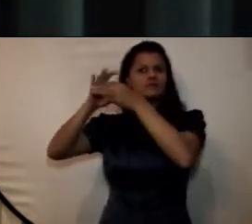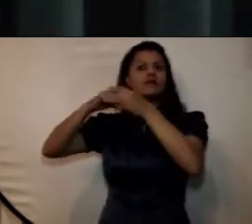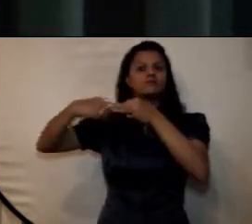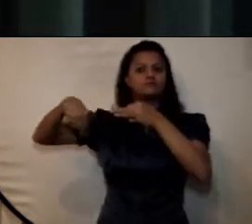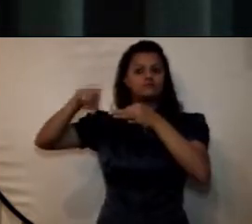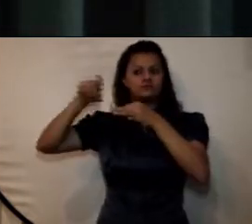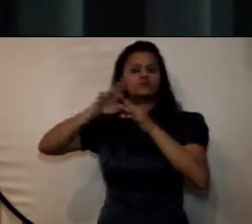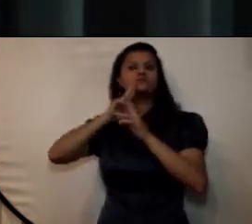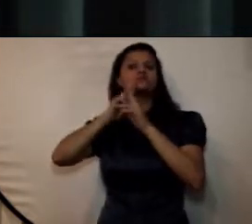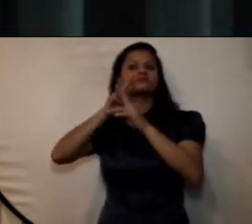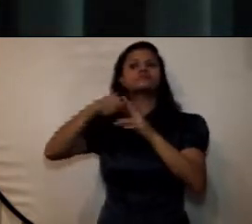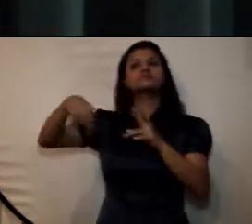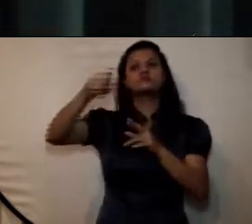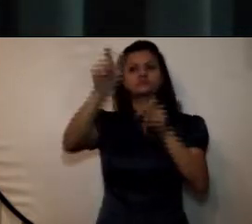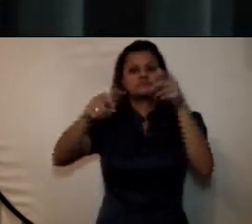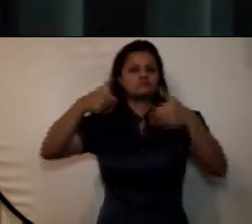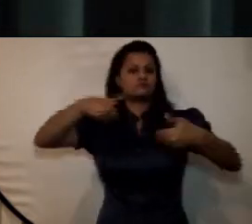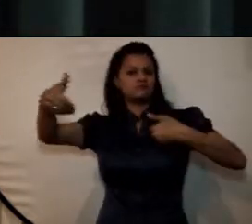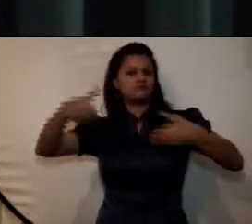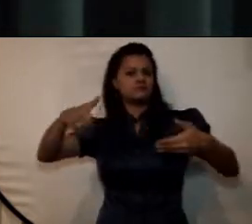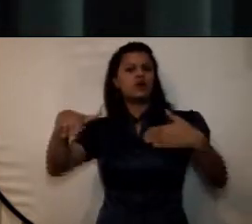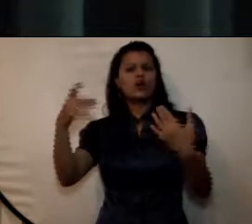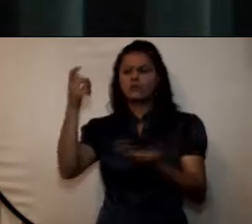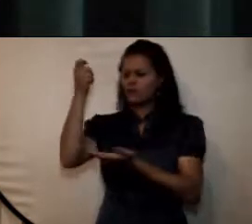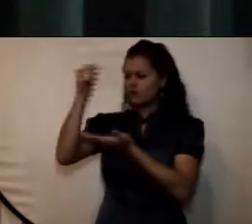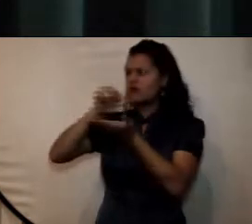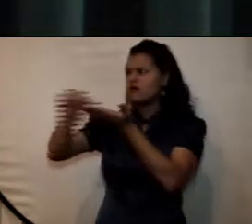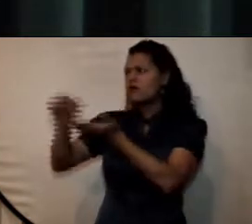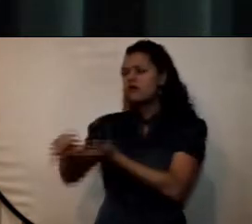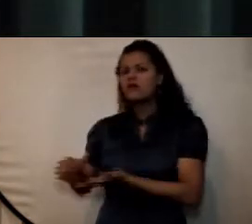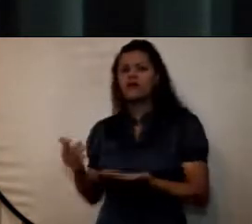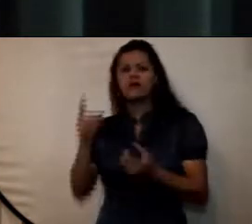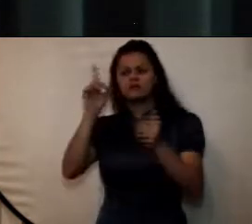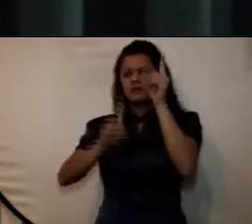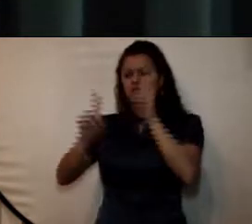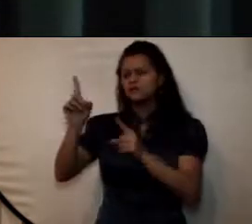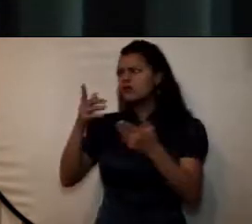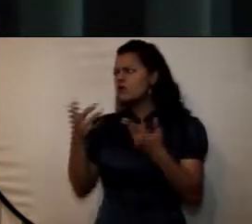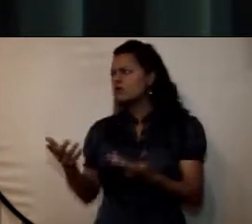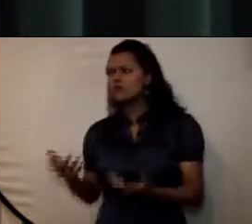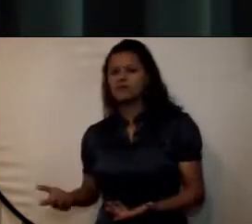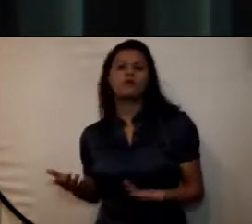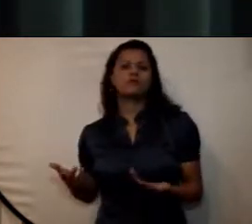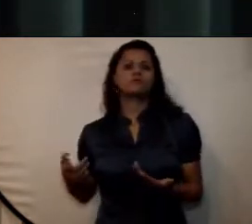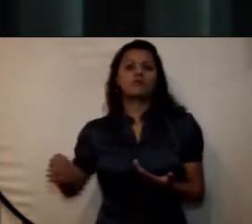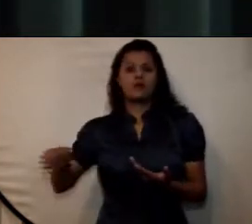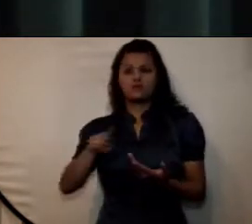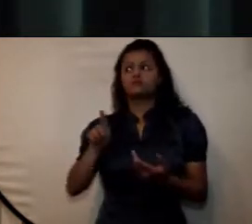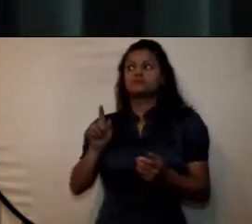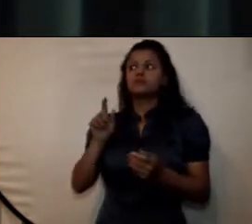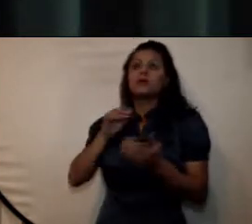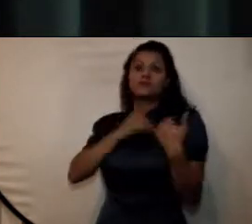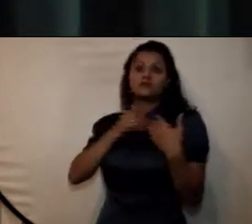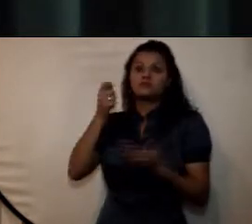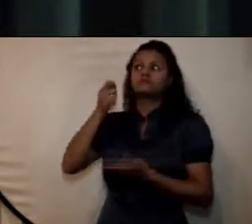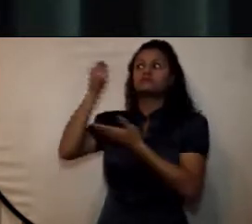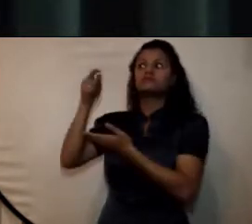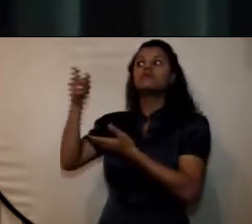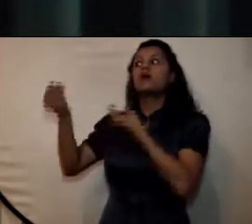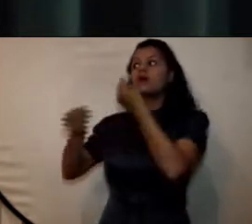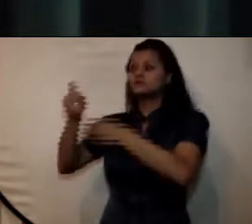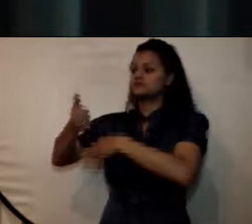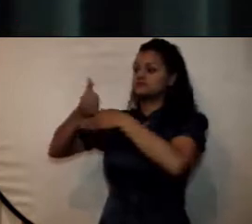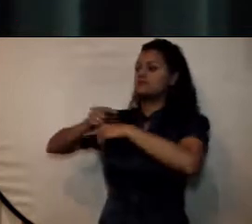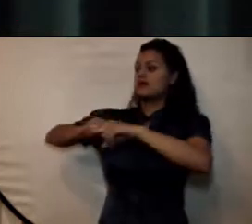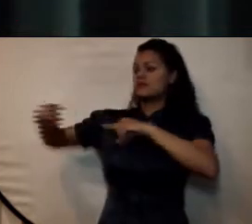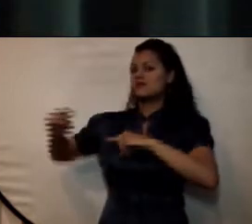manejo de los recursos, el nivel de decisiones, y la gestión realizada en el ejercicio del poder que les ha sido delegado. La rendición de cuentas